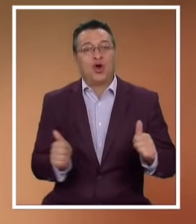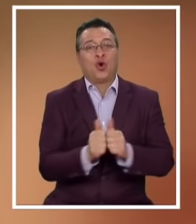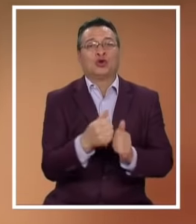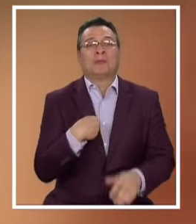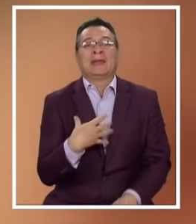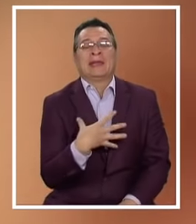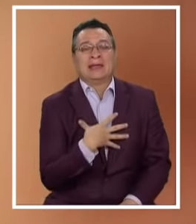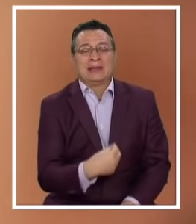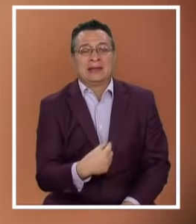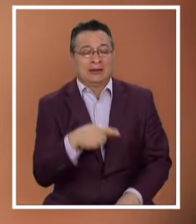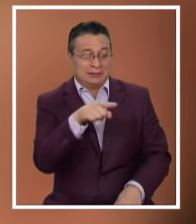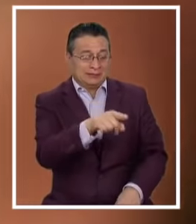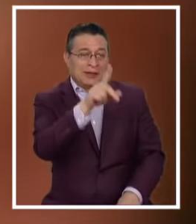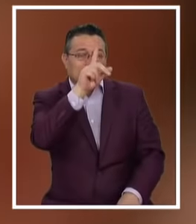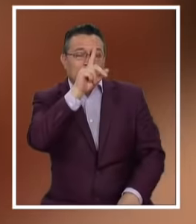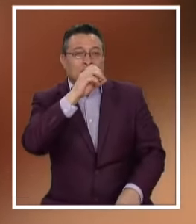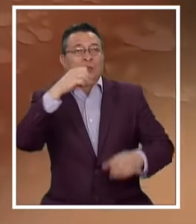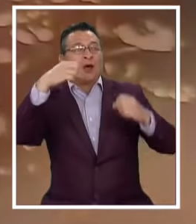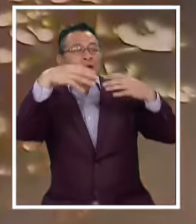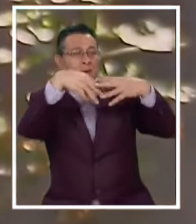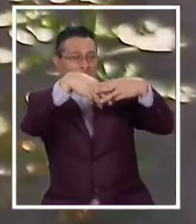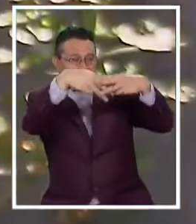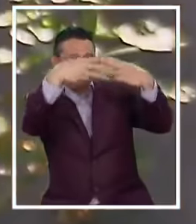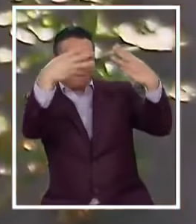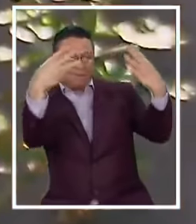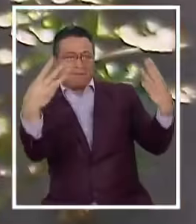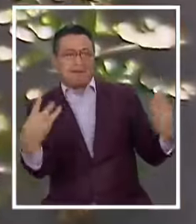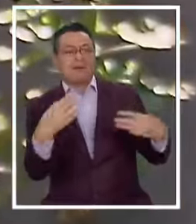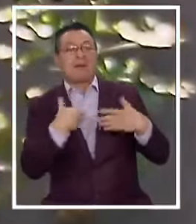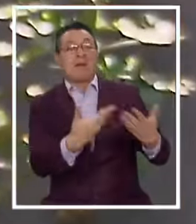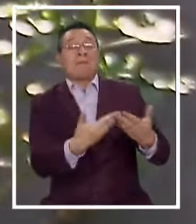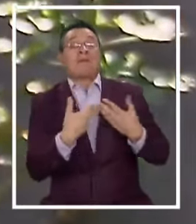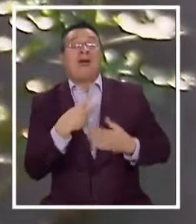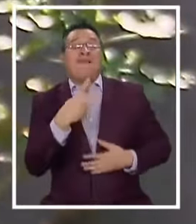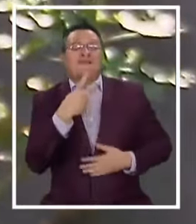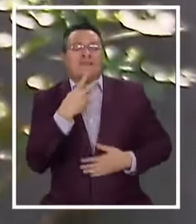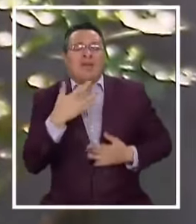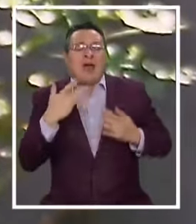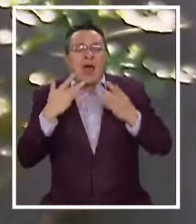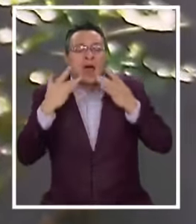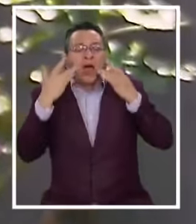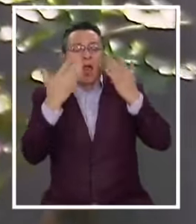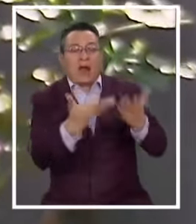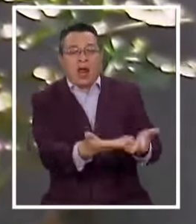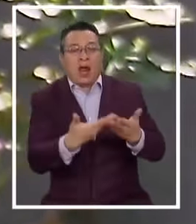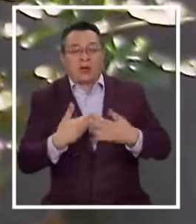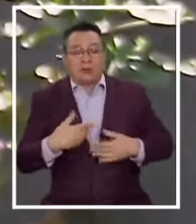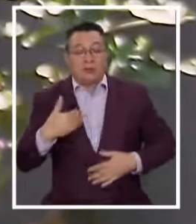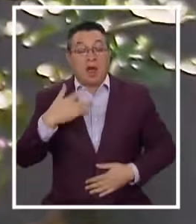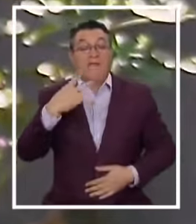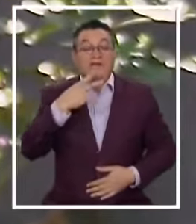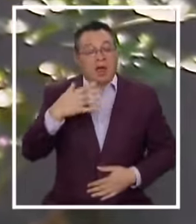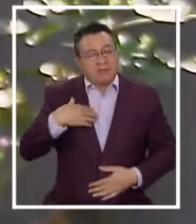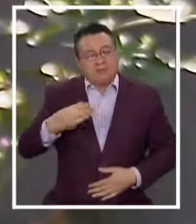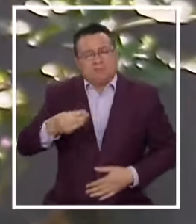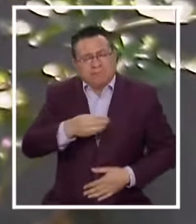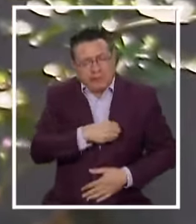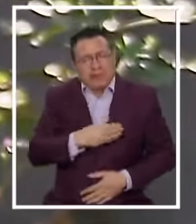Él es mi arcoiris Él vino a pintar Mi vida de colores Porque mi vida Estaba en blanco Y negro